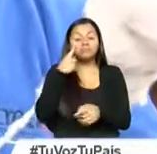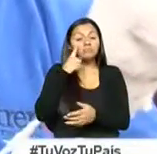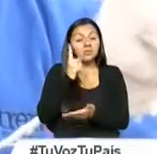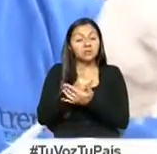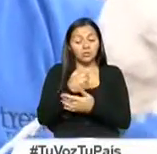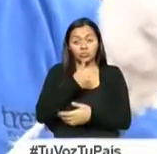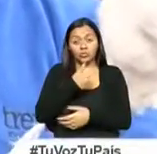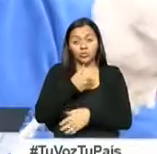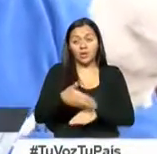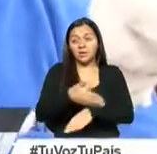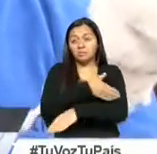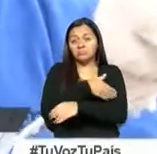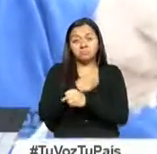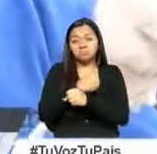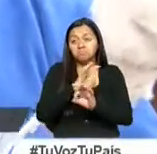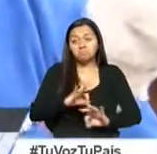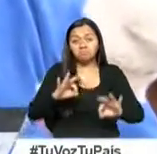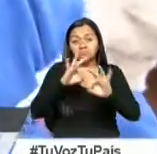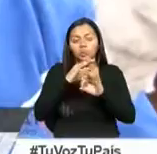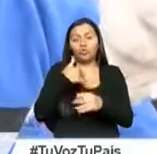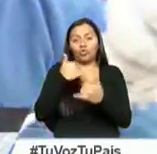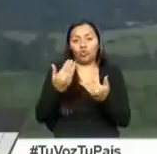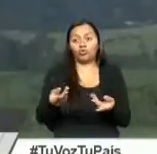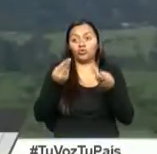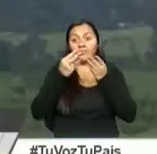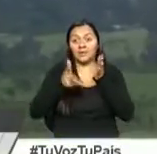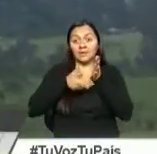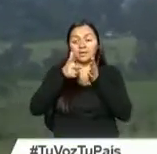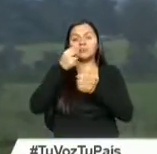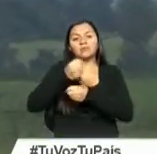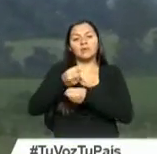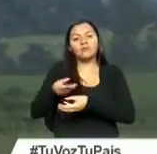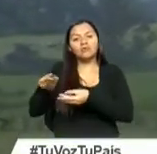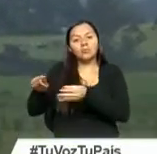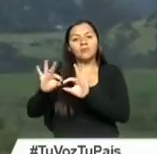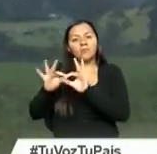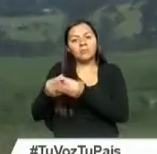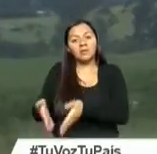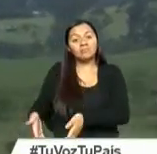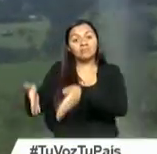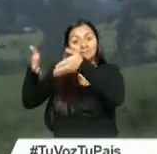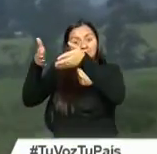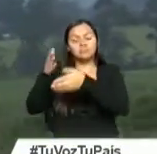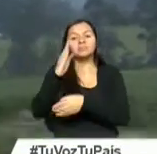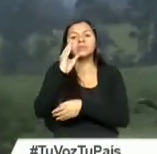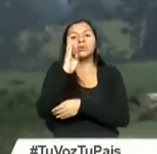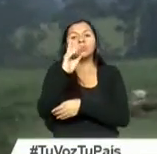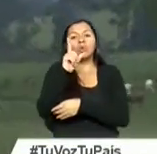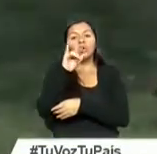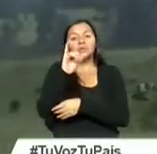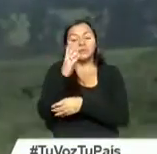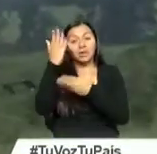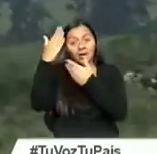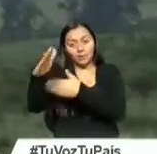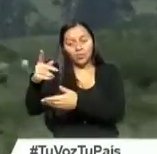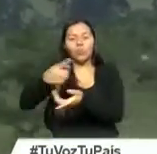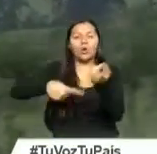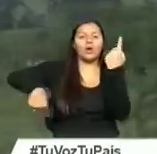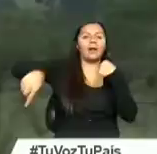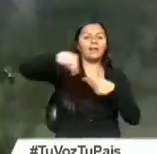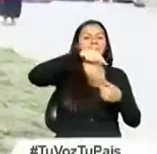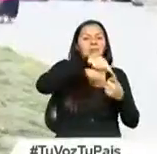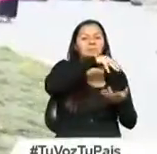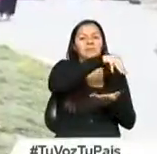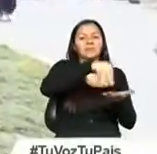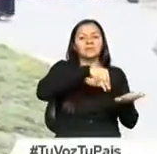muy importante, porque de aquí llevo el pan de cada día a mis hijos. Al salir de la estación El Boliche, la siguiente parada es nuevamente Machachi, donde